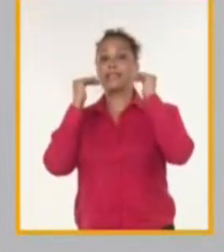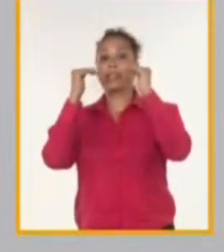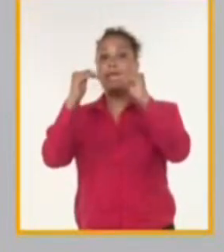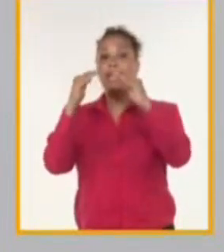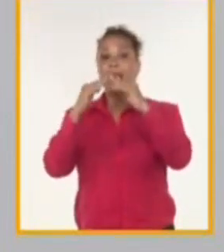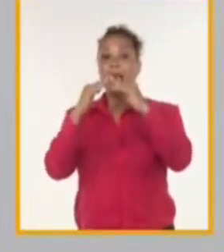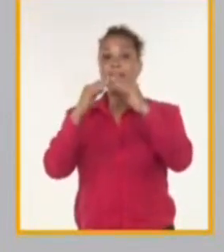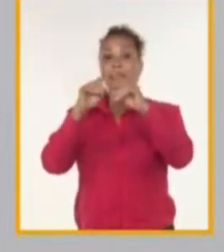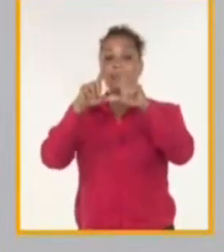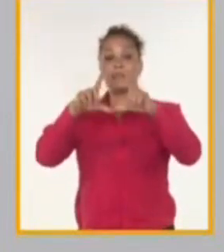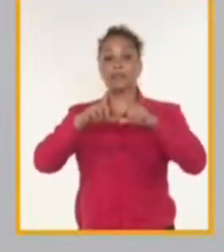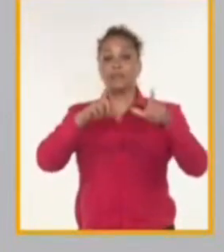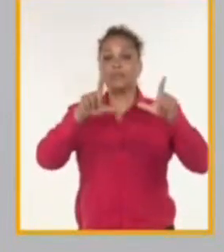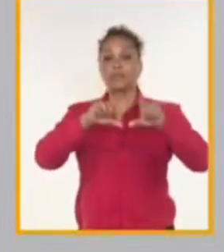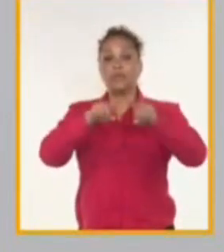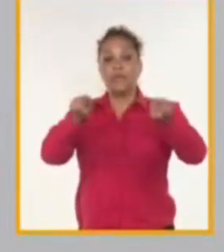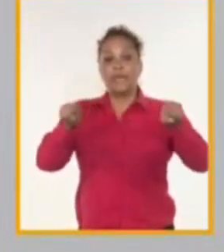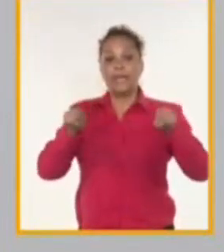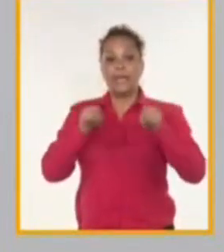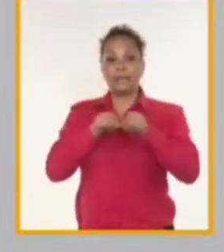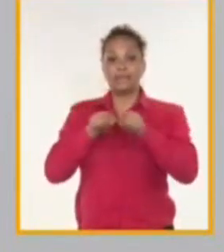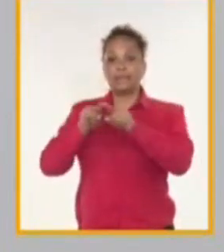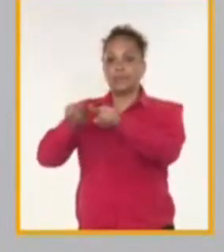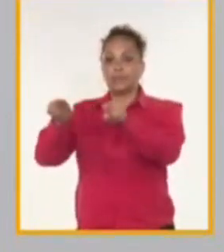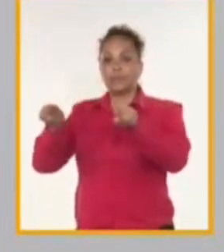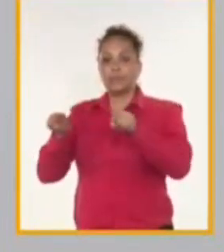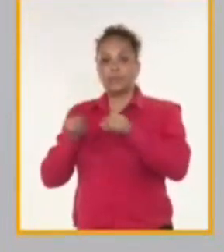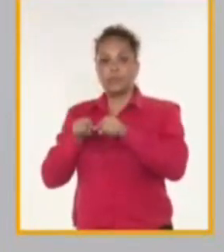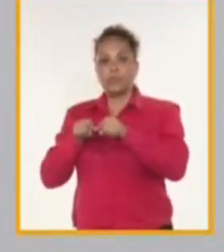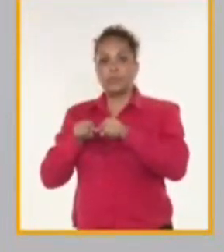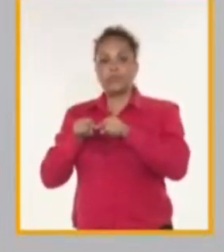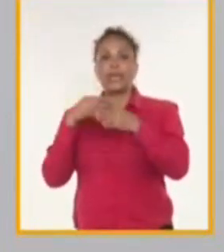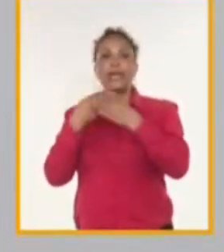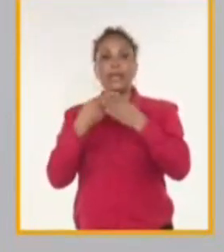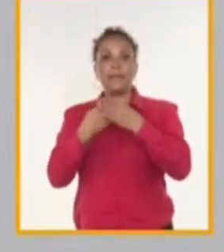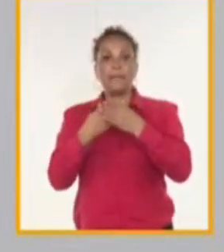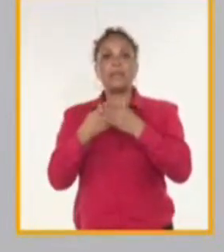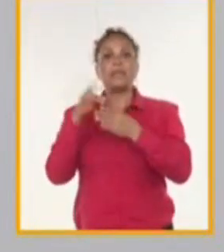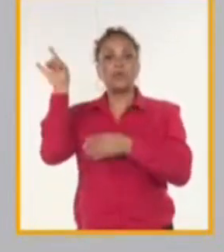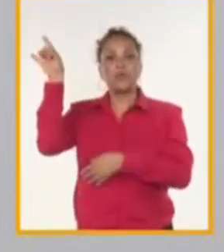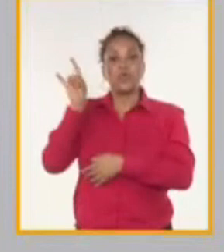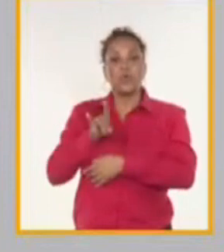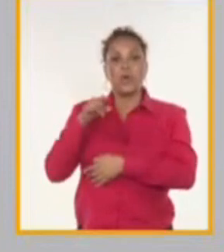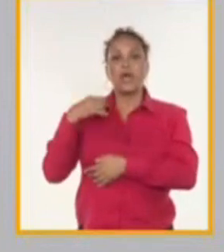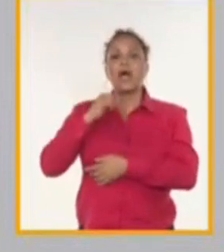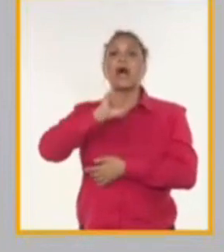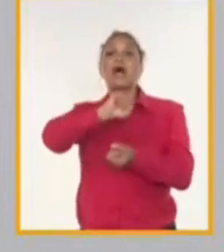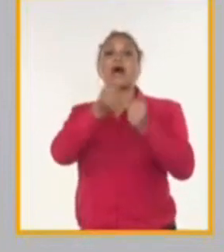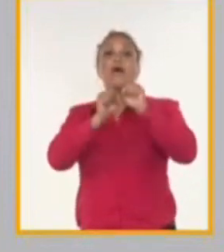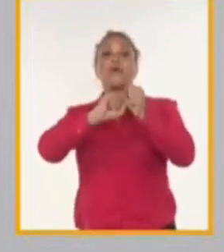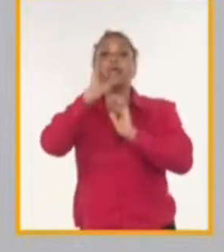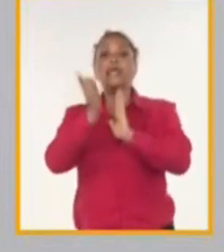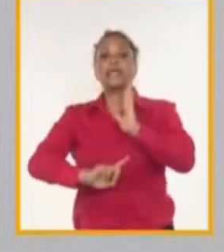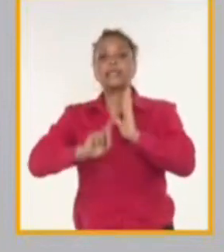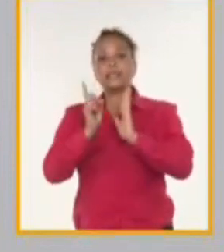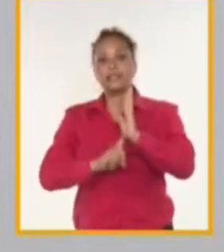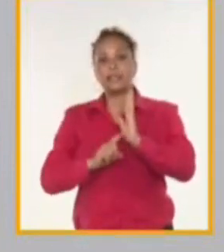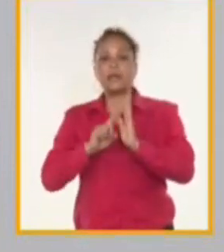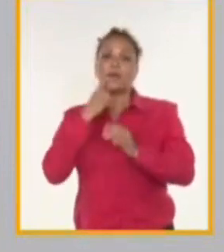decidido colocar sobre cubiertas de sus instalaciones los paneles, le abarata el costo de electricidad al tiempo que